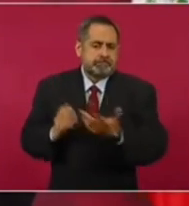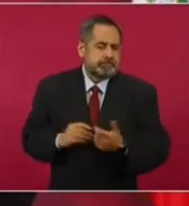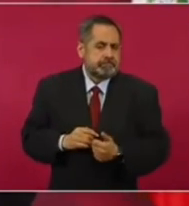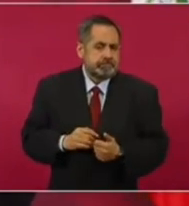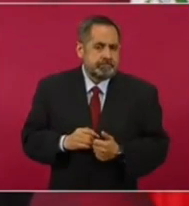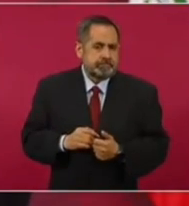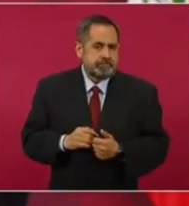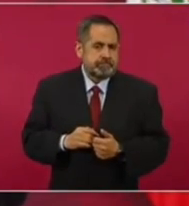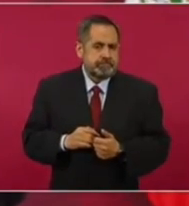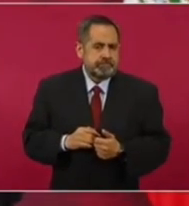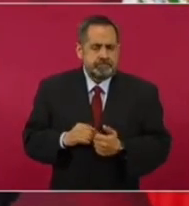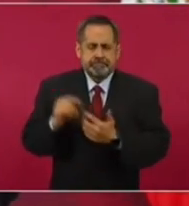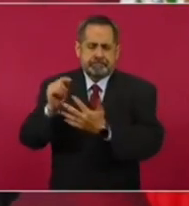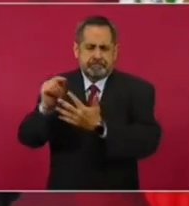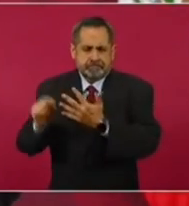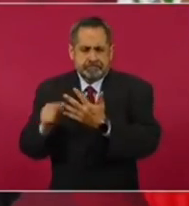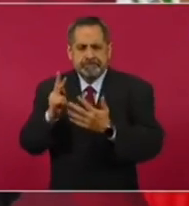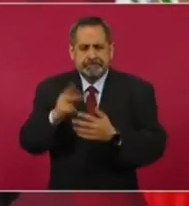nos detuvo.